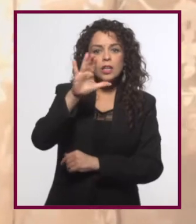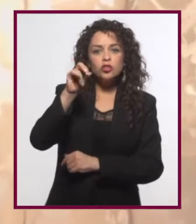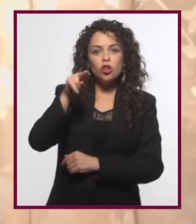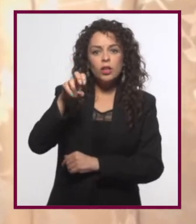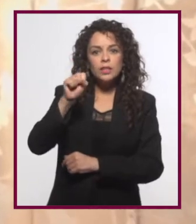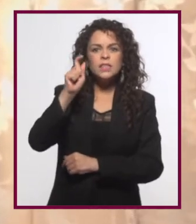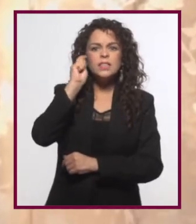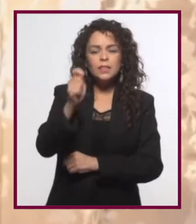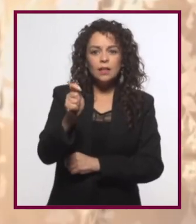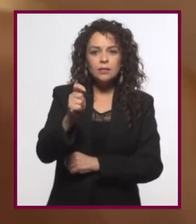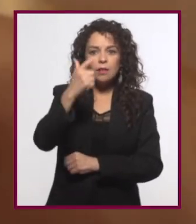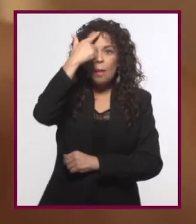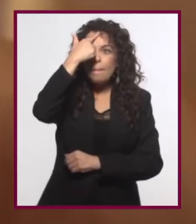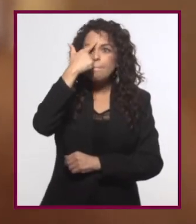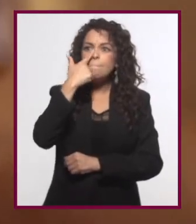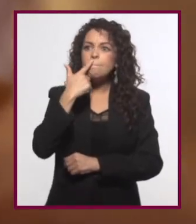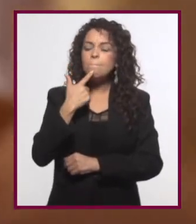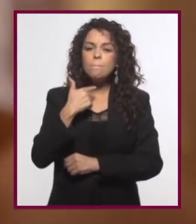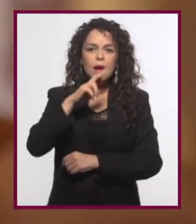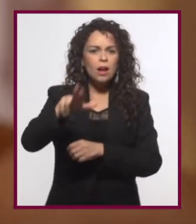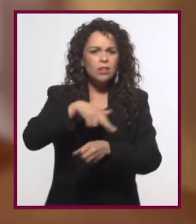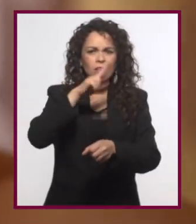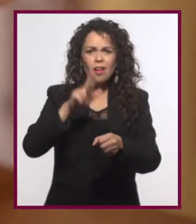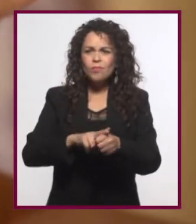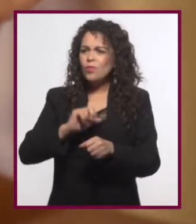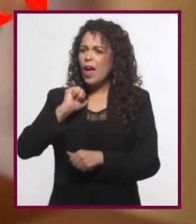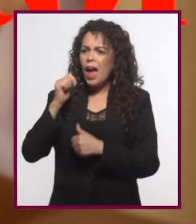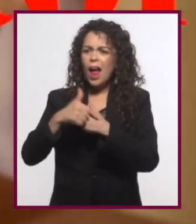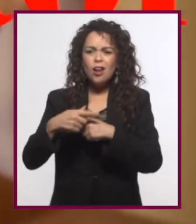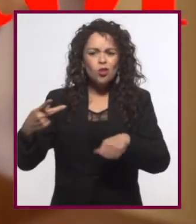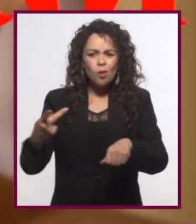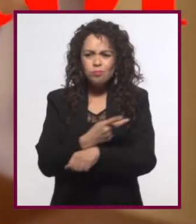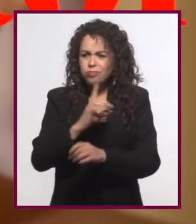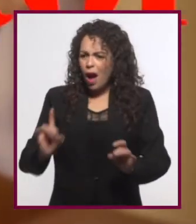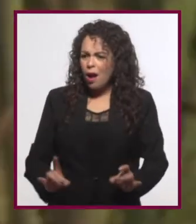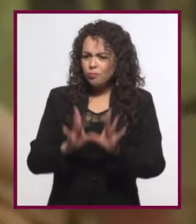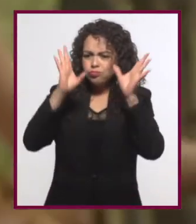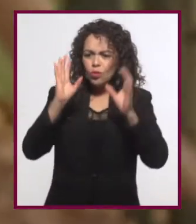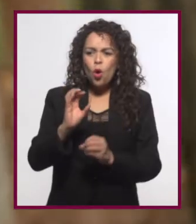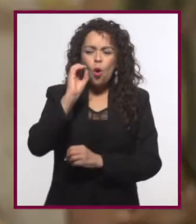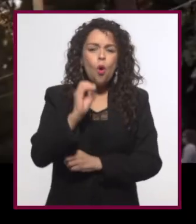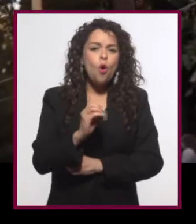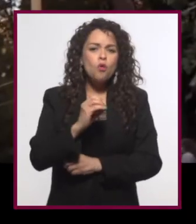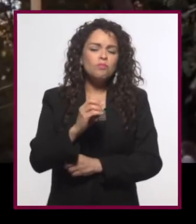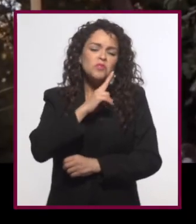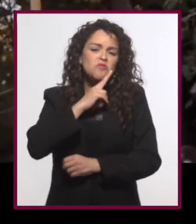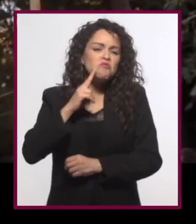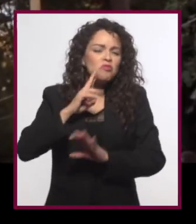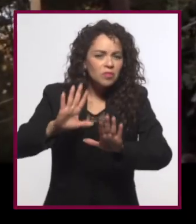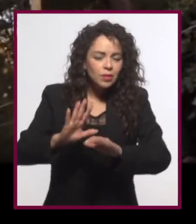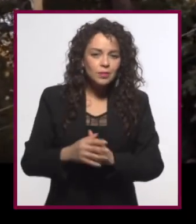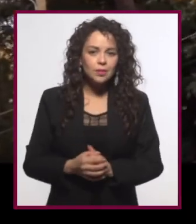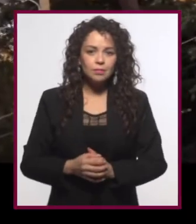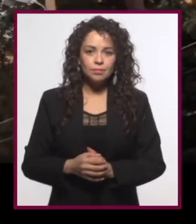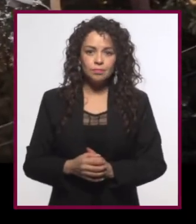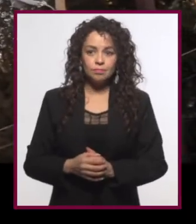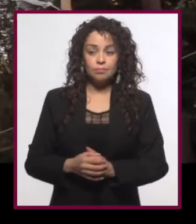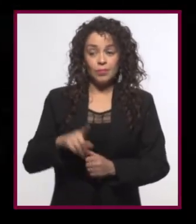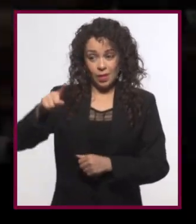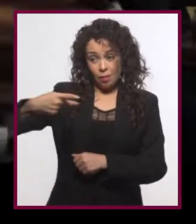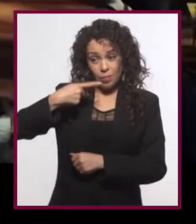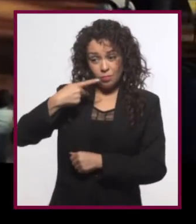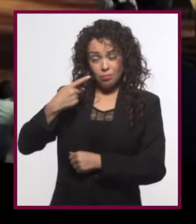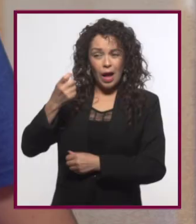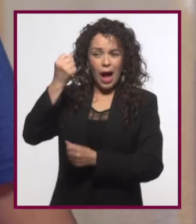aquellas en las que buscan retratar una reacción natural sobre algún acontecimiento o noticia. Si me preguntan a mí, creo que hay algunos